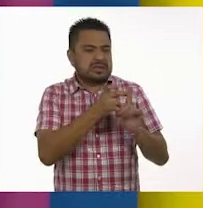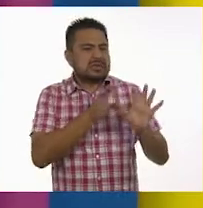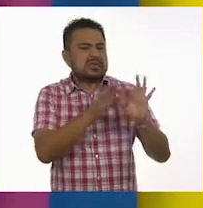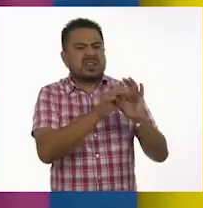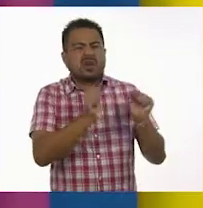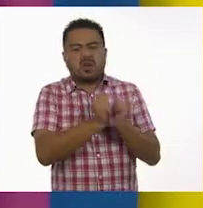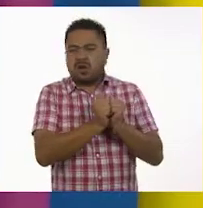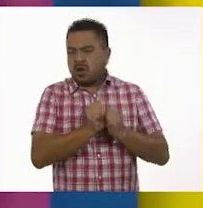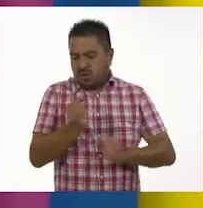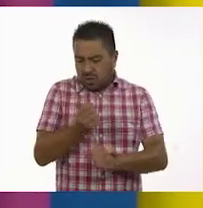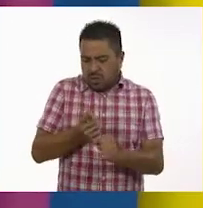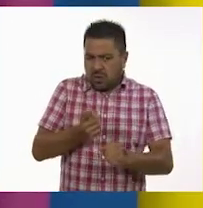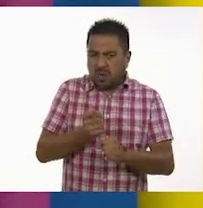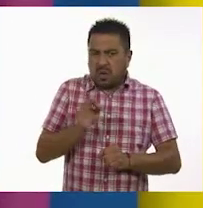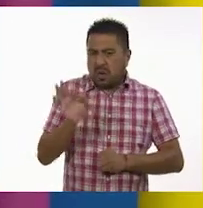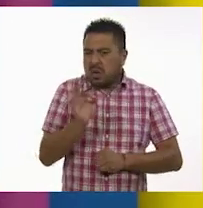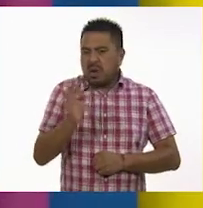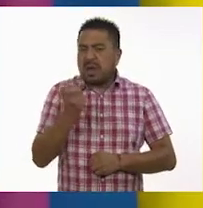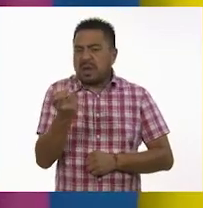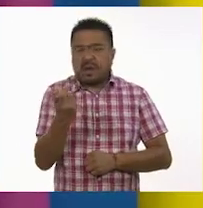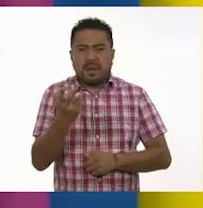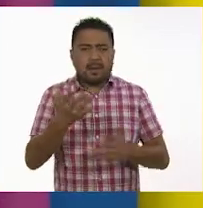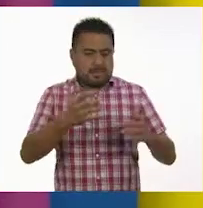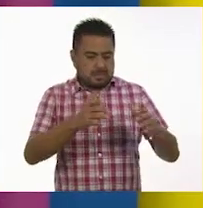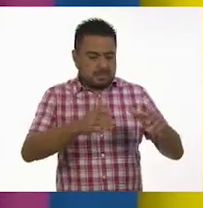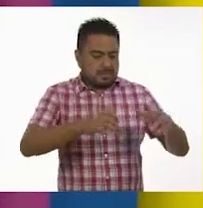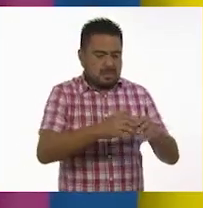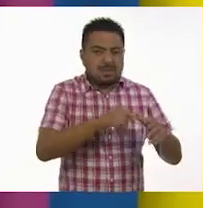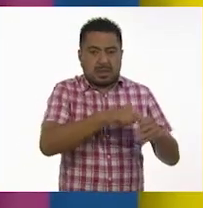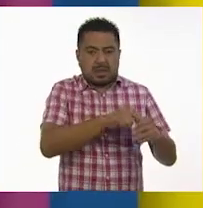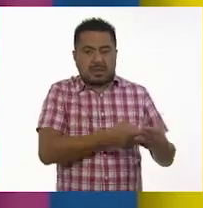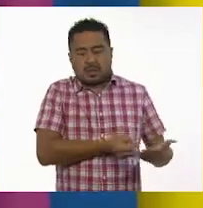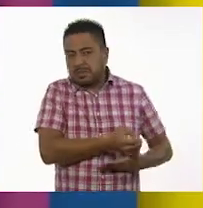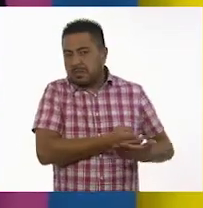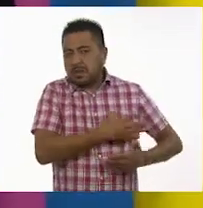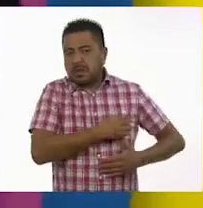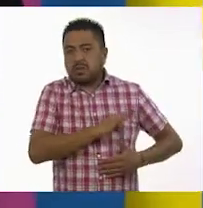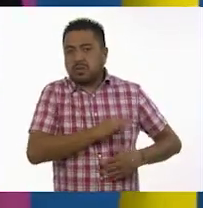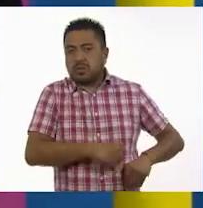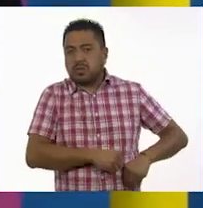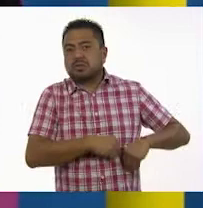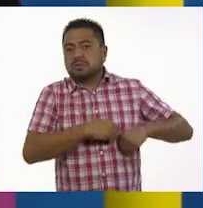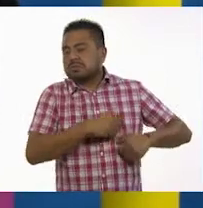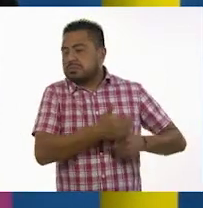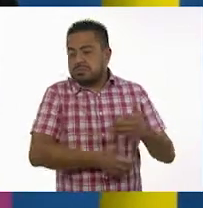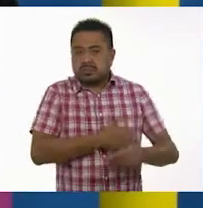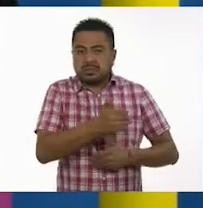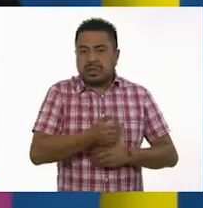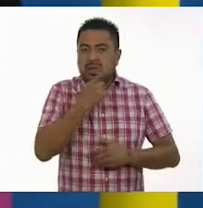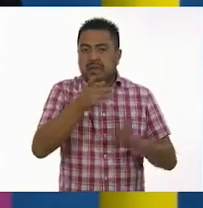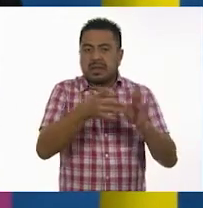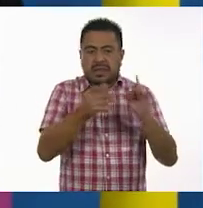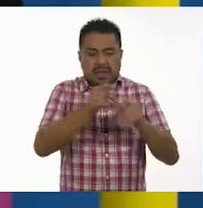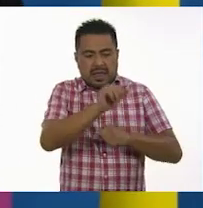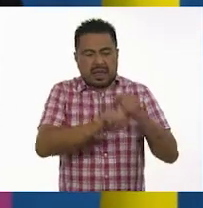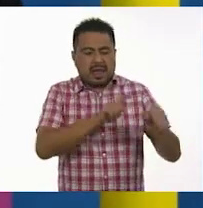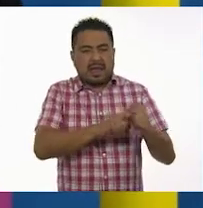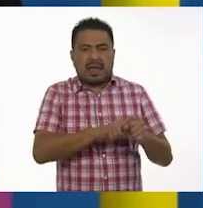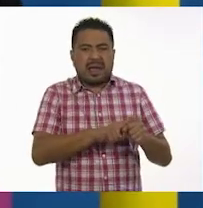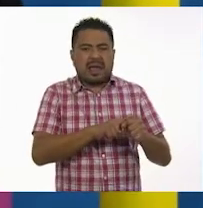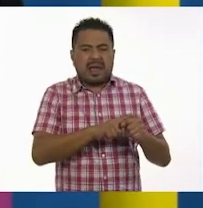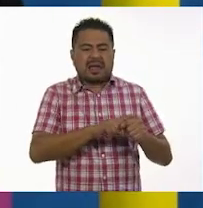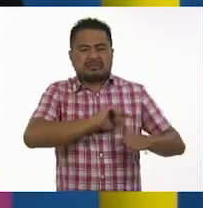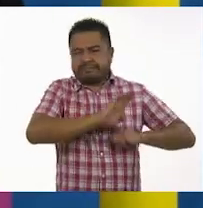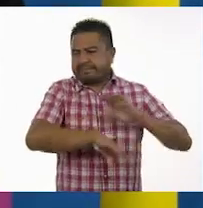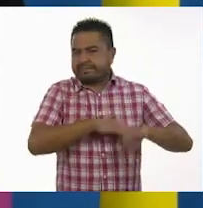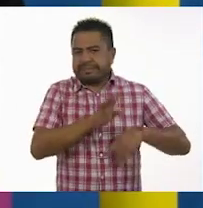ver con la posibilidad de que en una población las crías sobrevivan, es decir, las especies donde hay alta